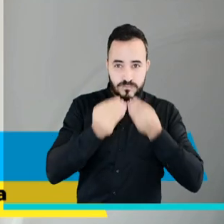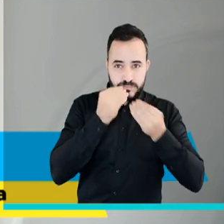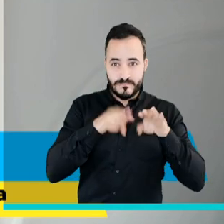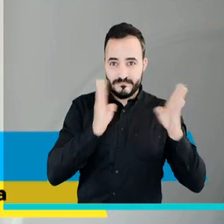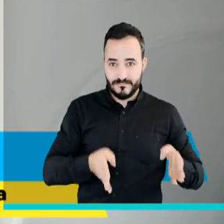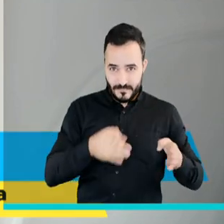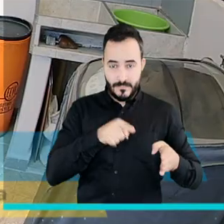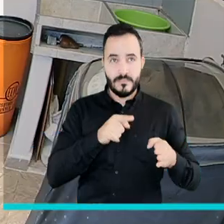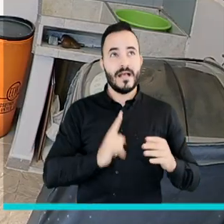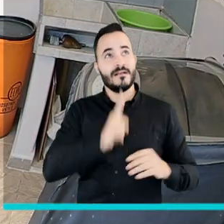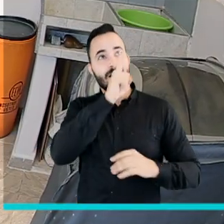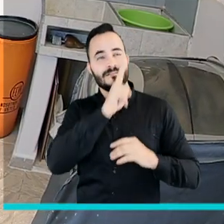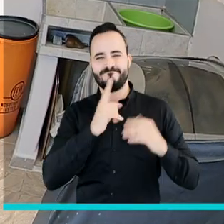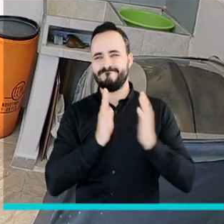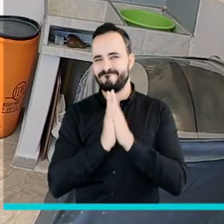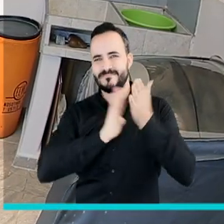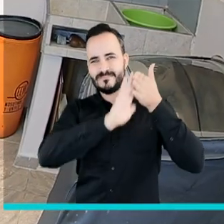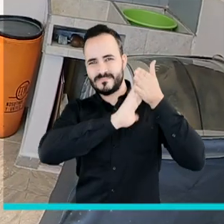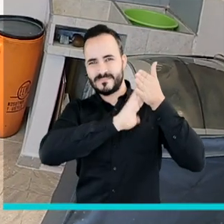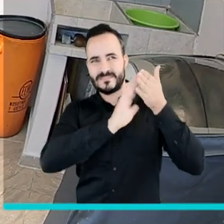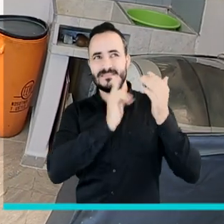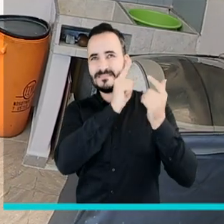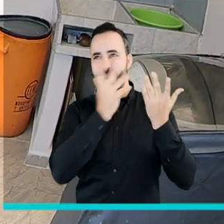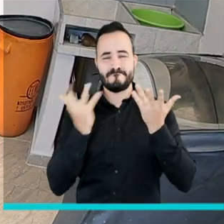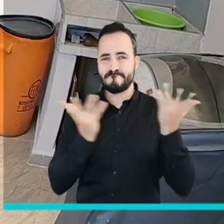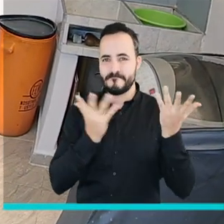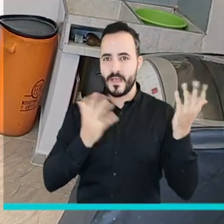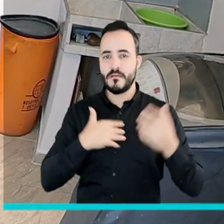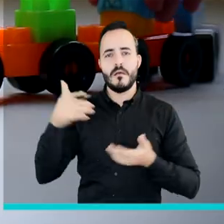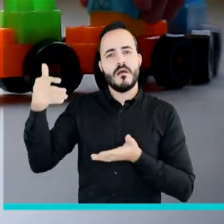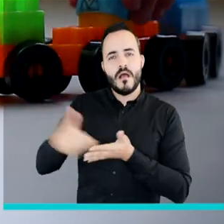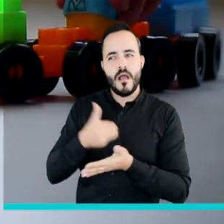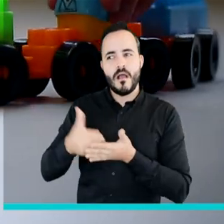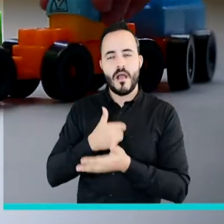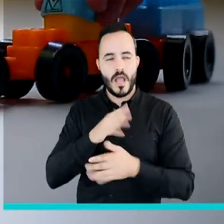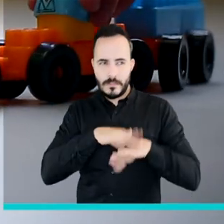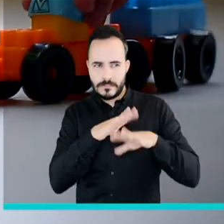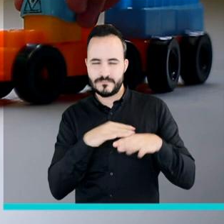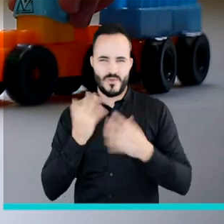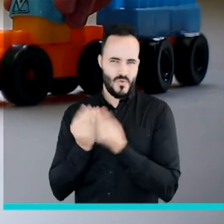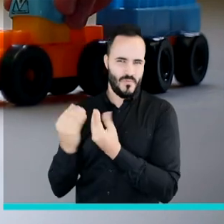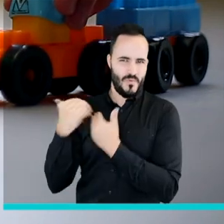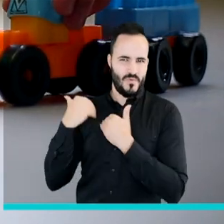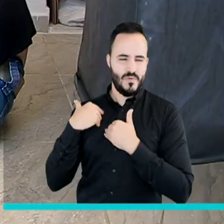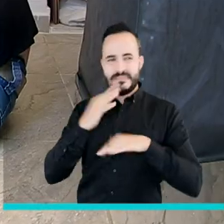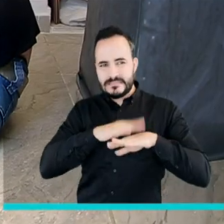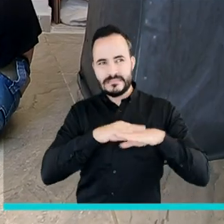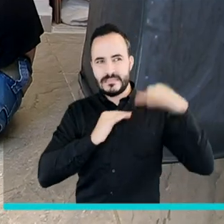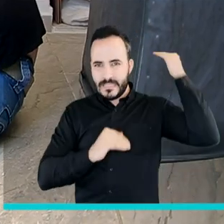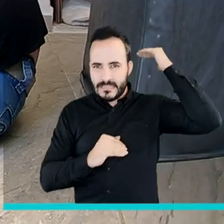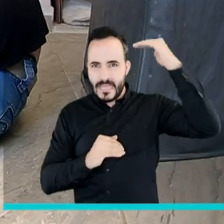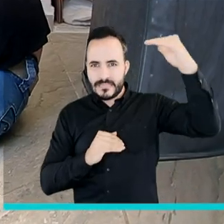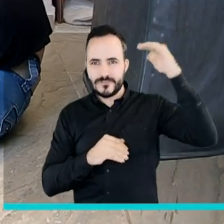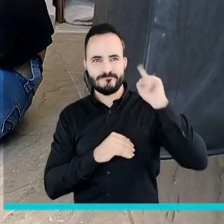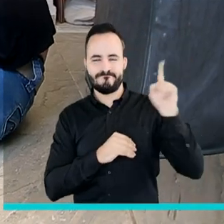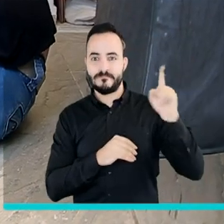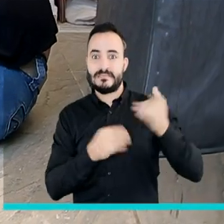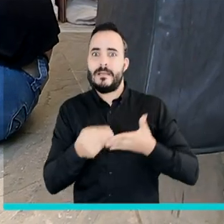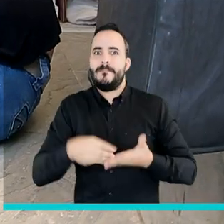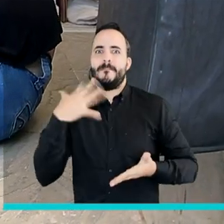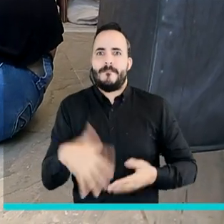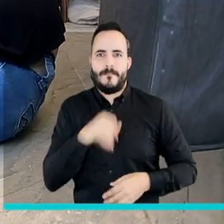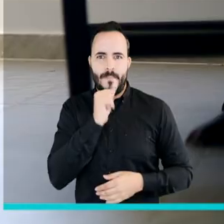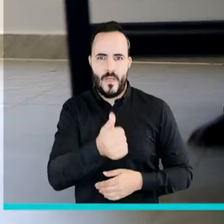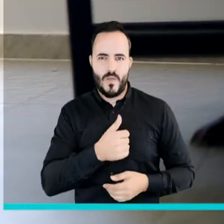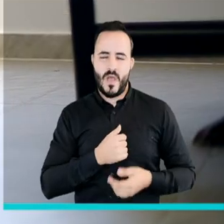porque no tiene tablilla. Pero ellos me dieron una sugerencia que el techo no porque el techo